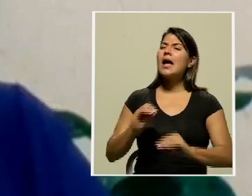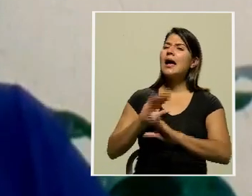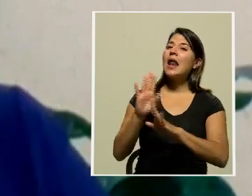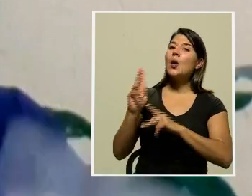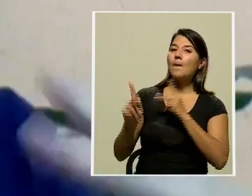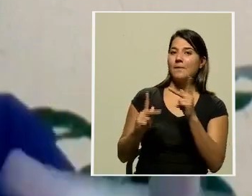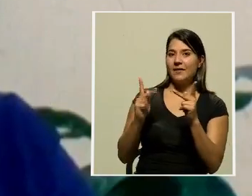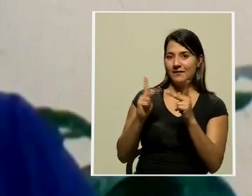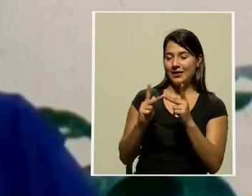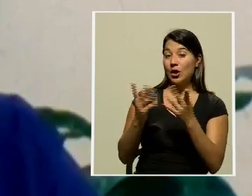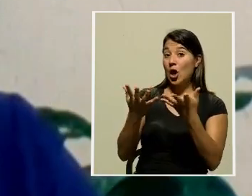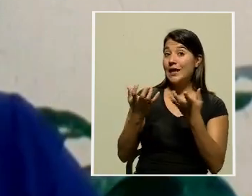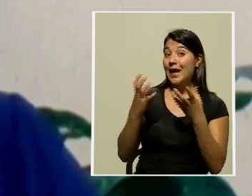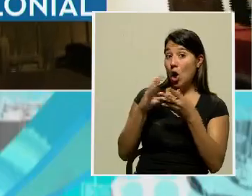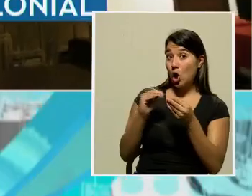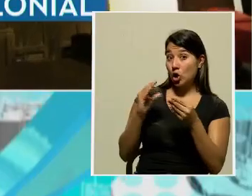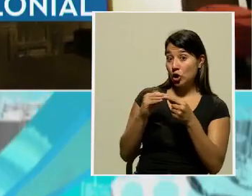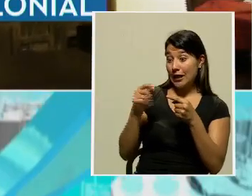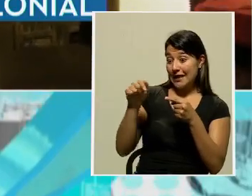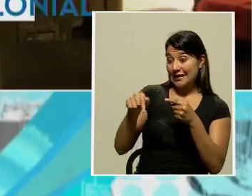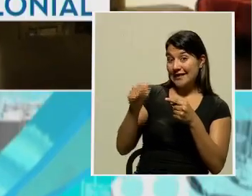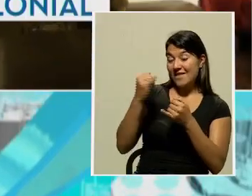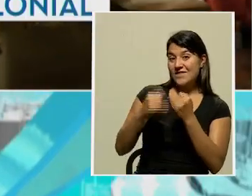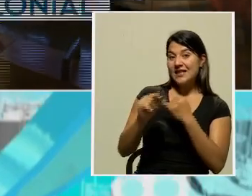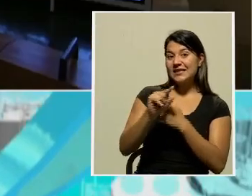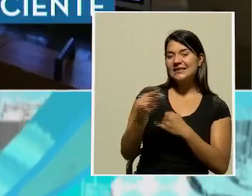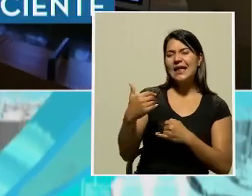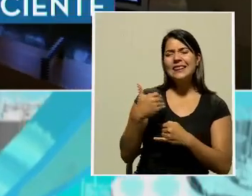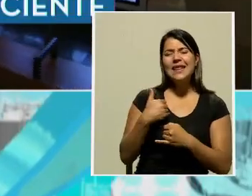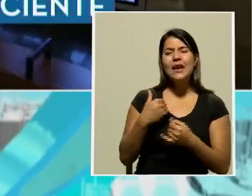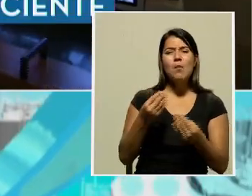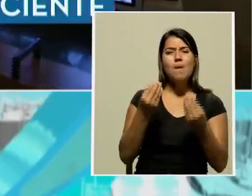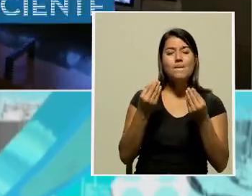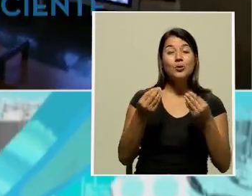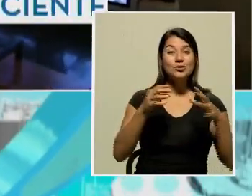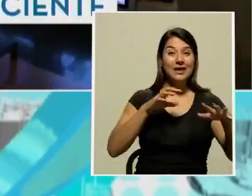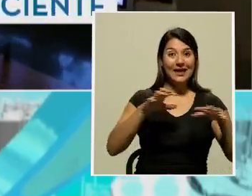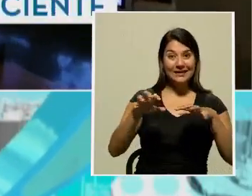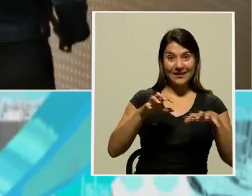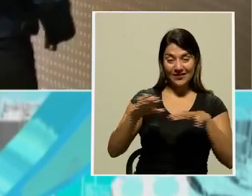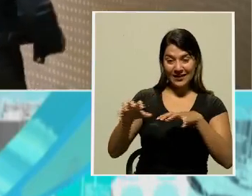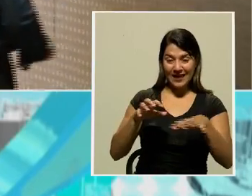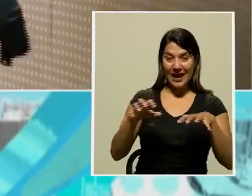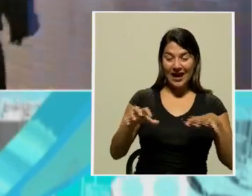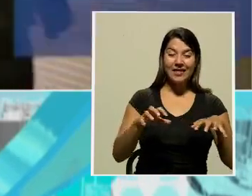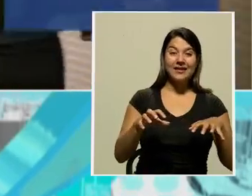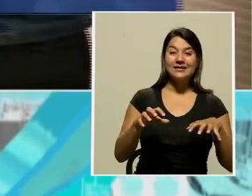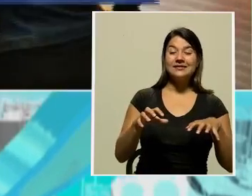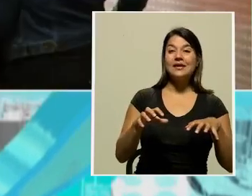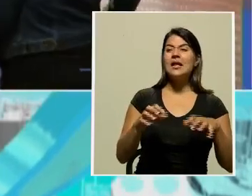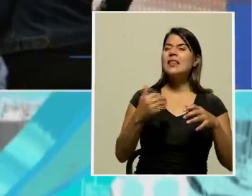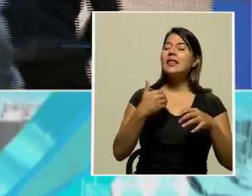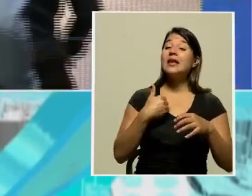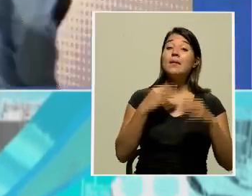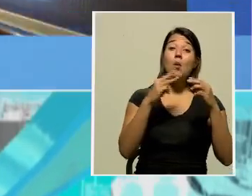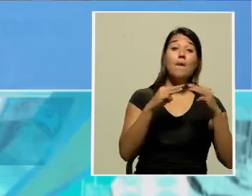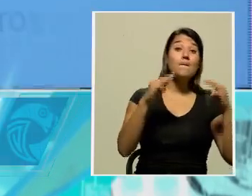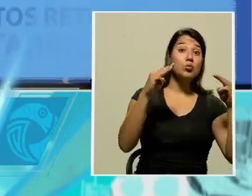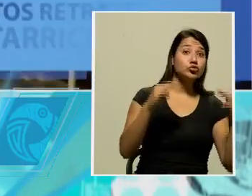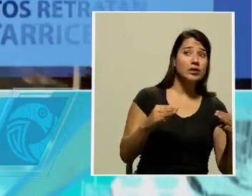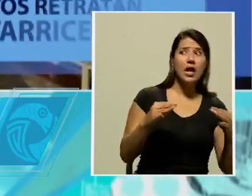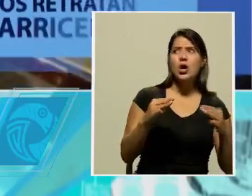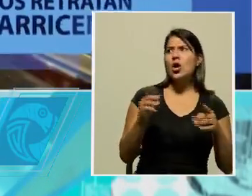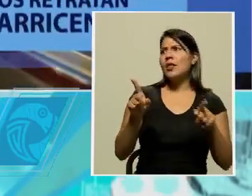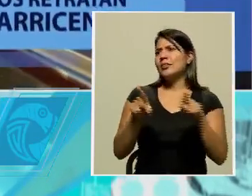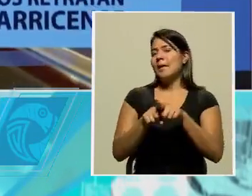perfecto. Bueno, te comento, este fin de semana tenemos una agenda muy cargada de actividades, desde lo que mencionan, museos hasta